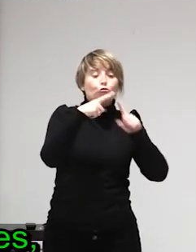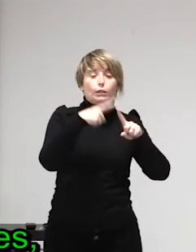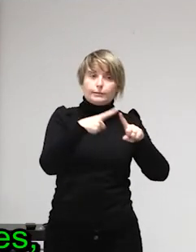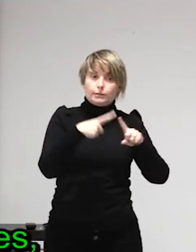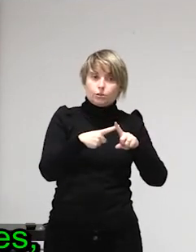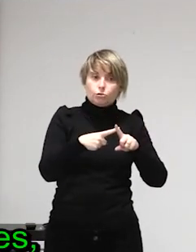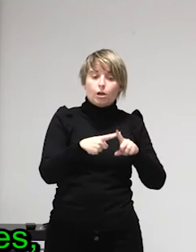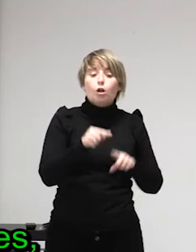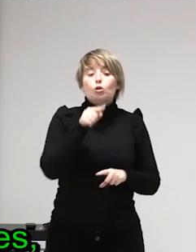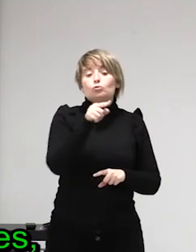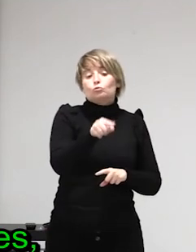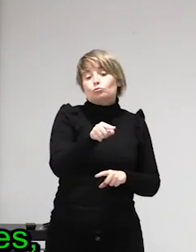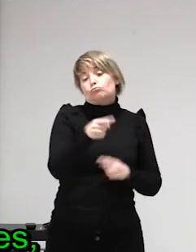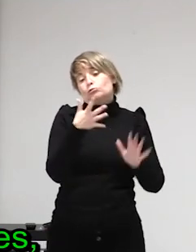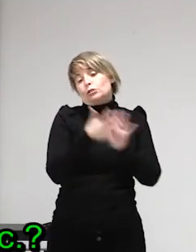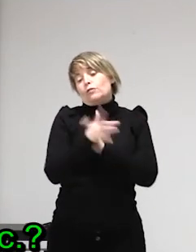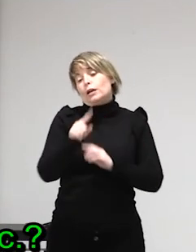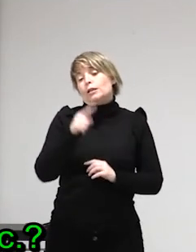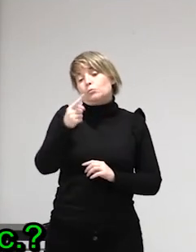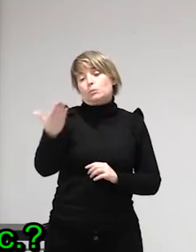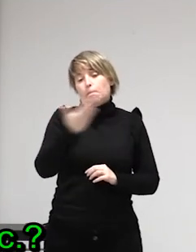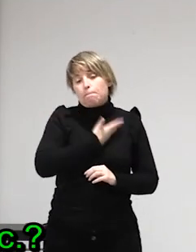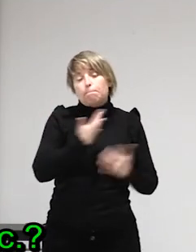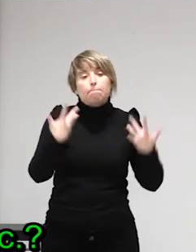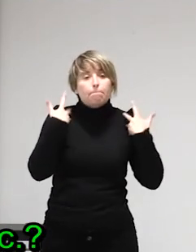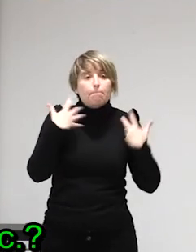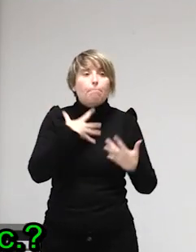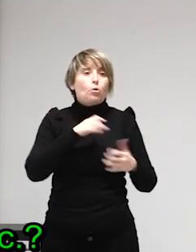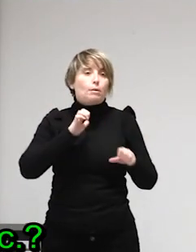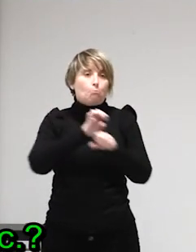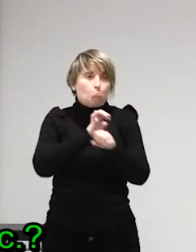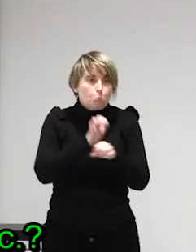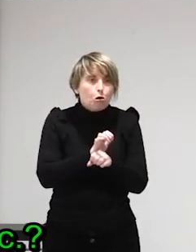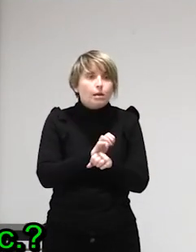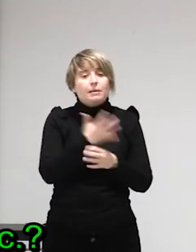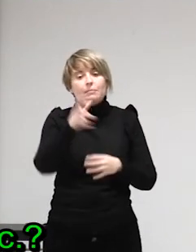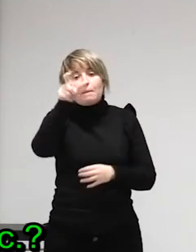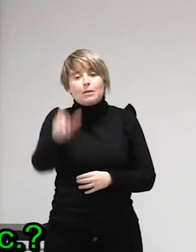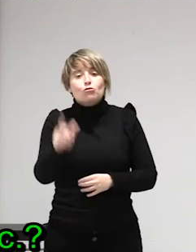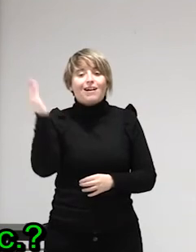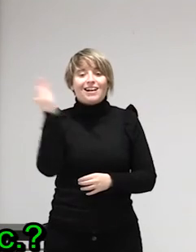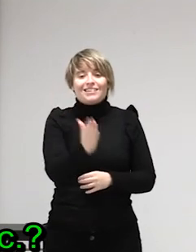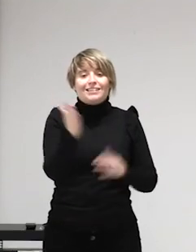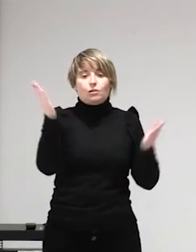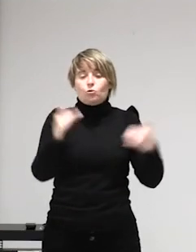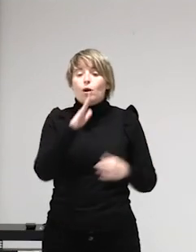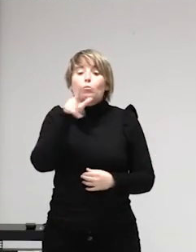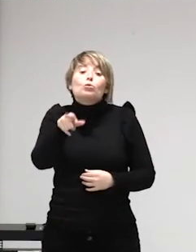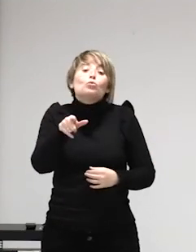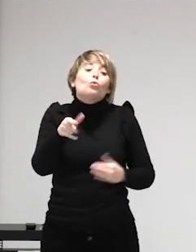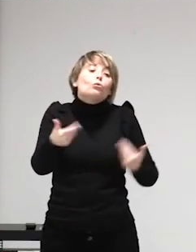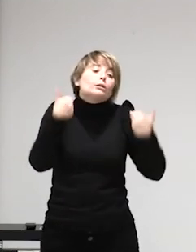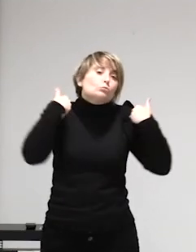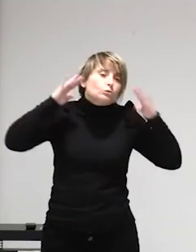muchas veces en personas vulnerables en personas dependientes en personas dependientes del otro etc entonces